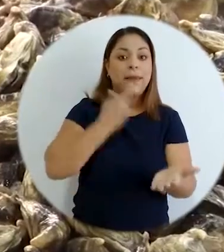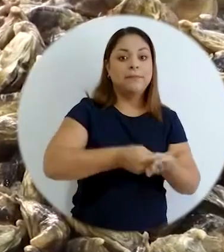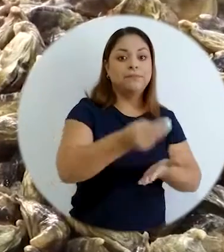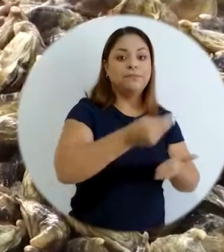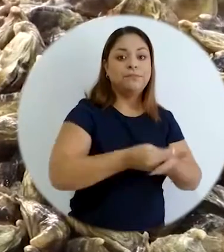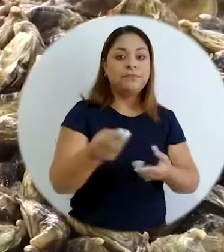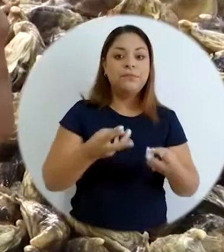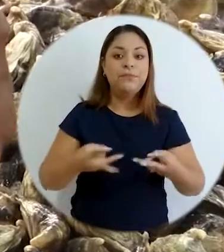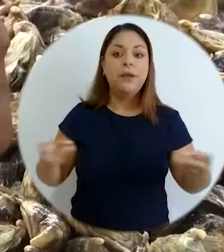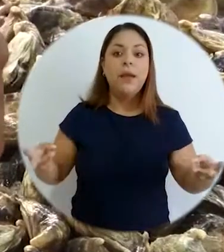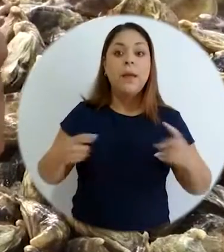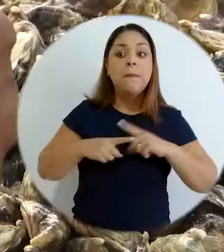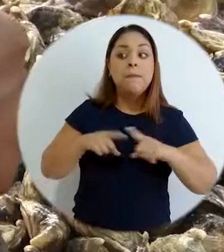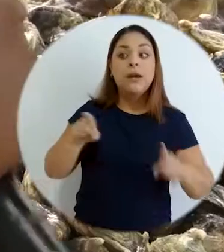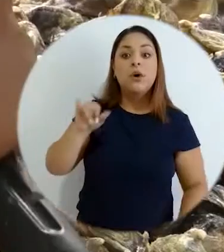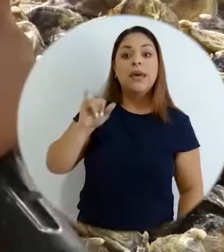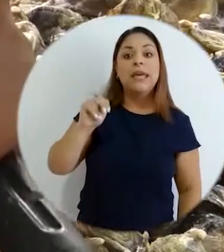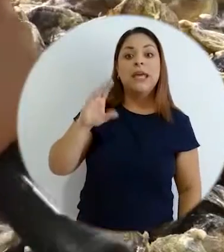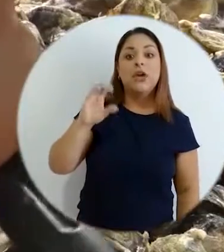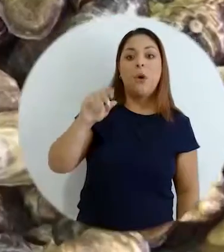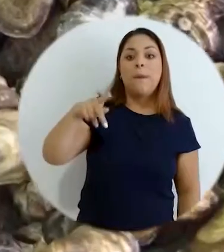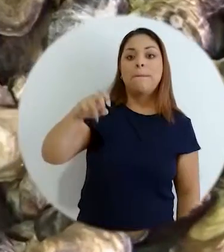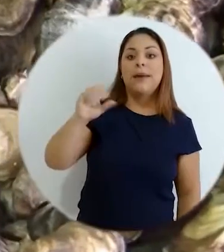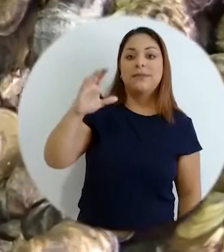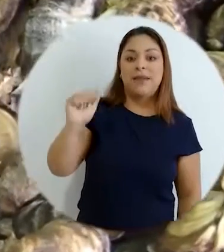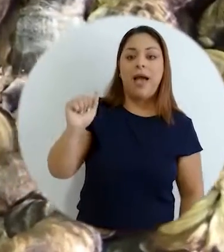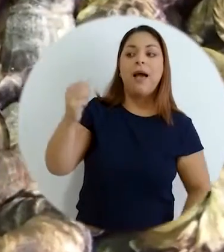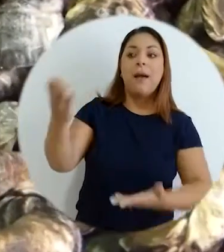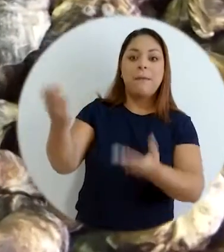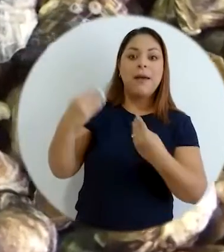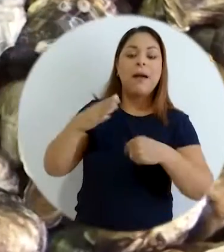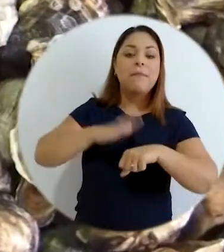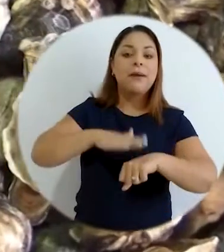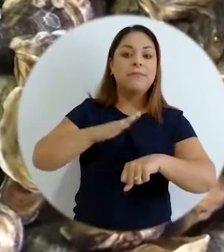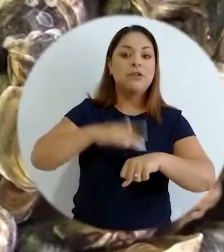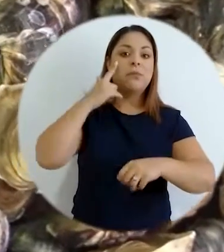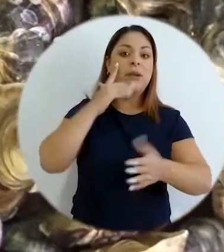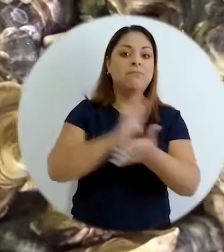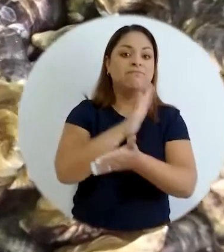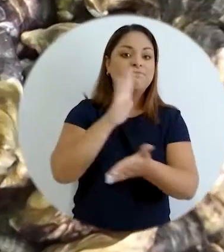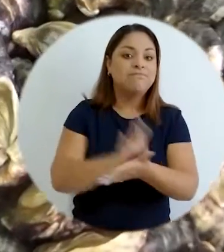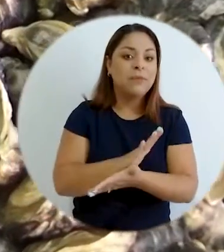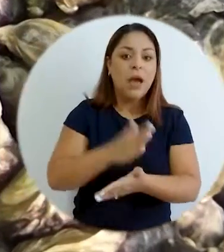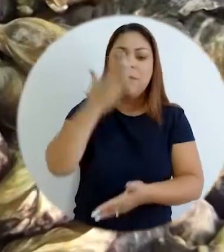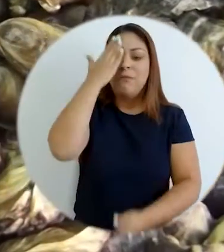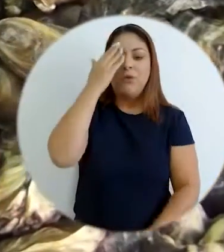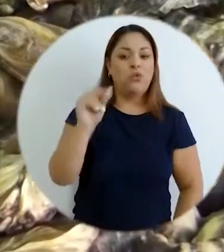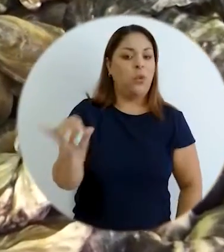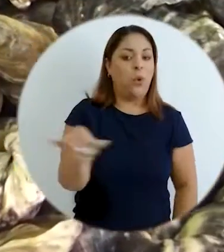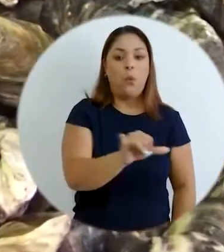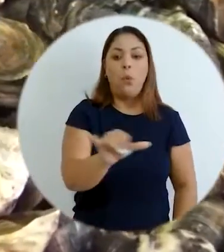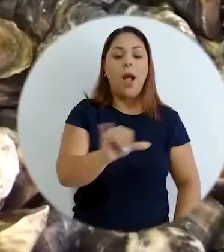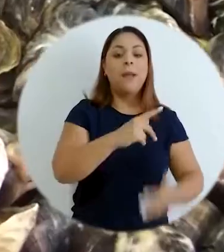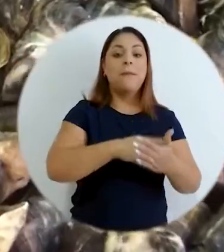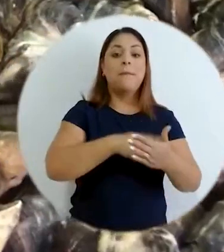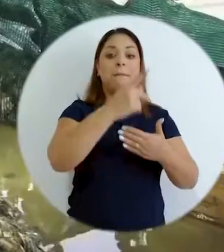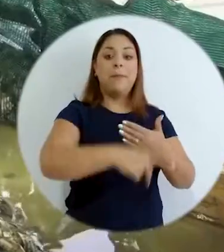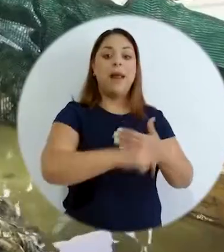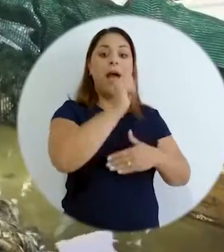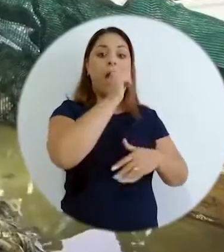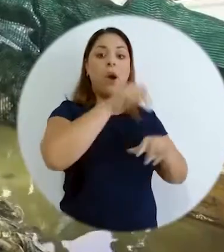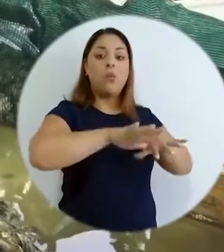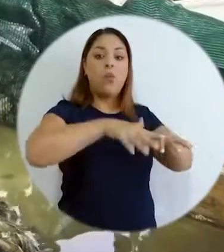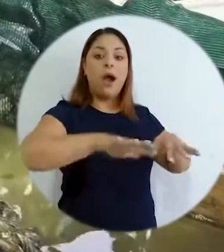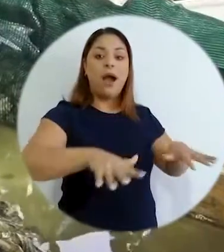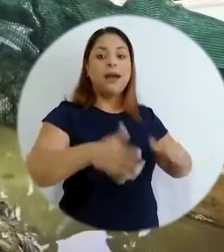comprar los materiales pero INCOPESCA nos tiene que dar permiso para las tramitologías porque no es lo mismo hacer un plano en el agua que hacer